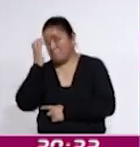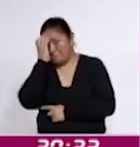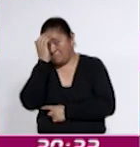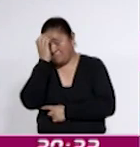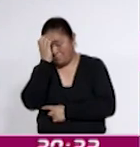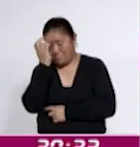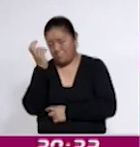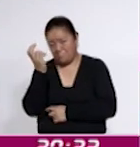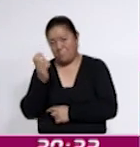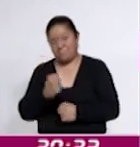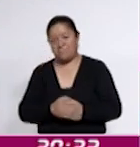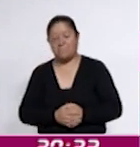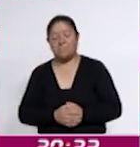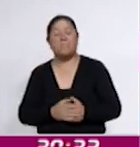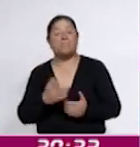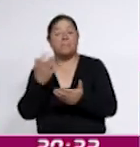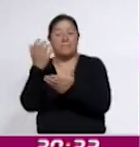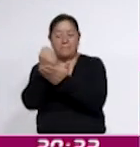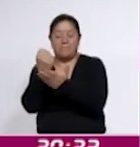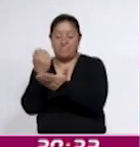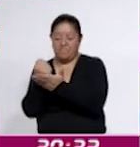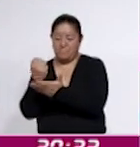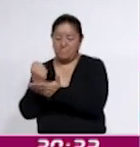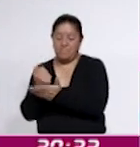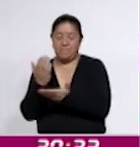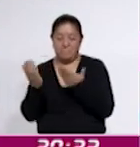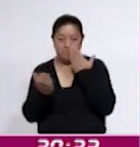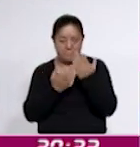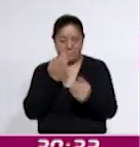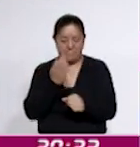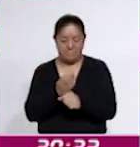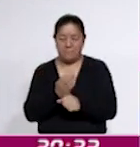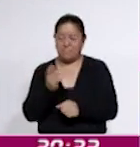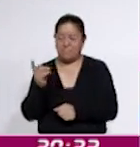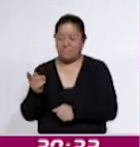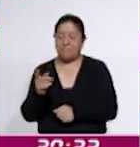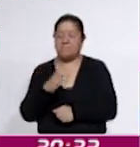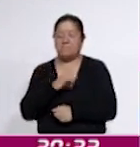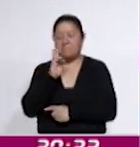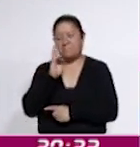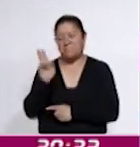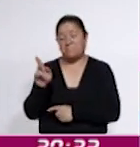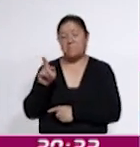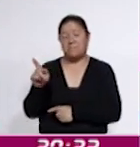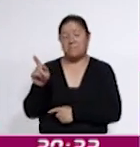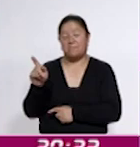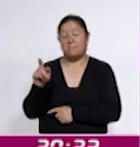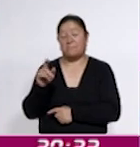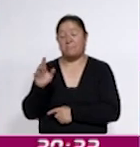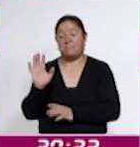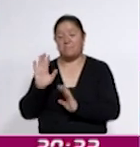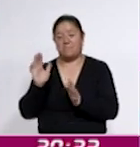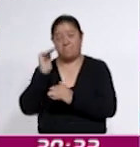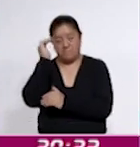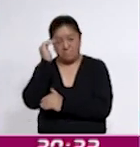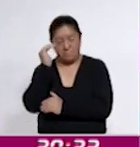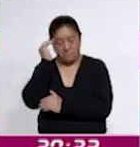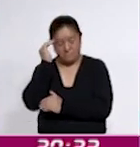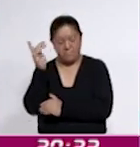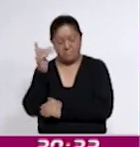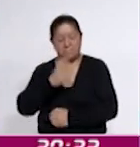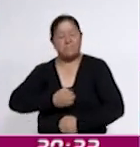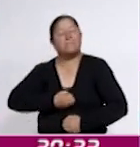diferentes logros de los estudiantes y observar su crecimiento en estas cuestiones del arte y la